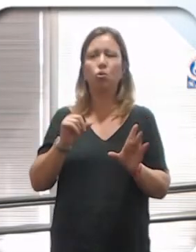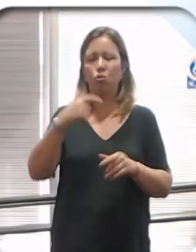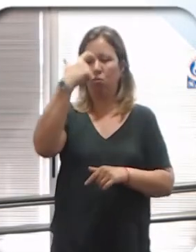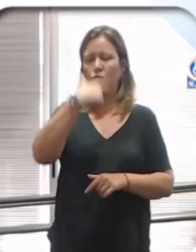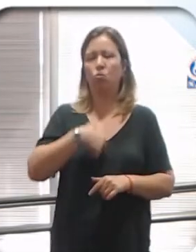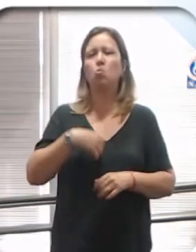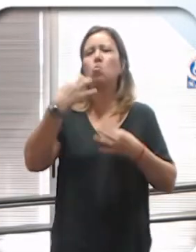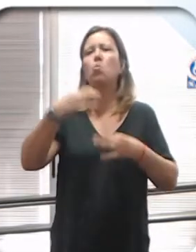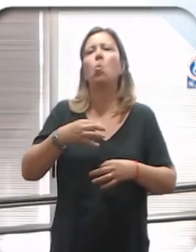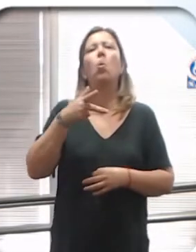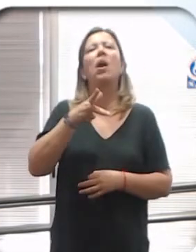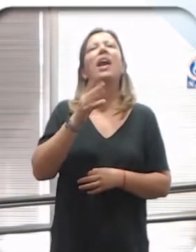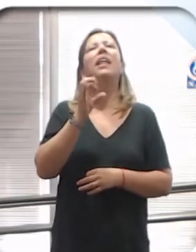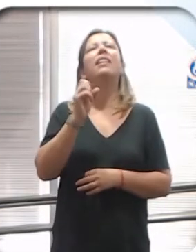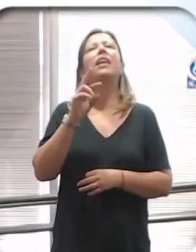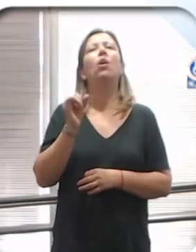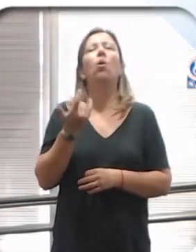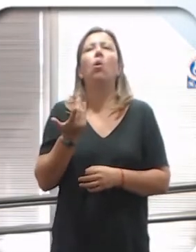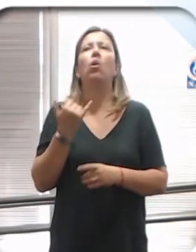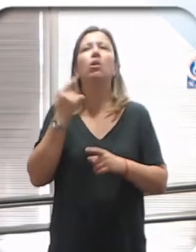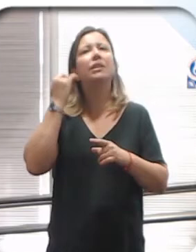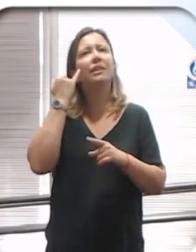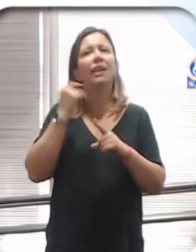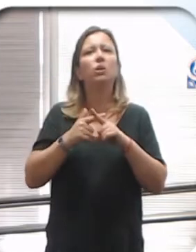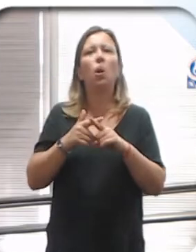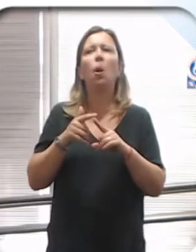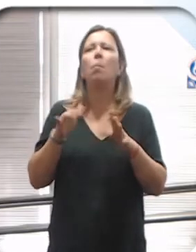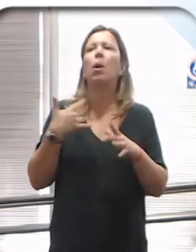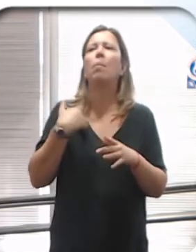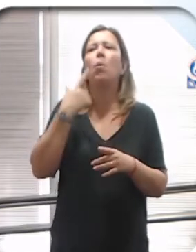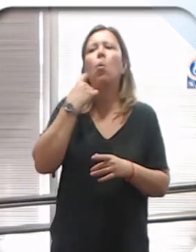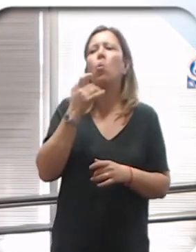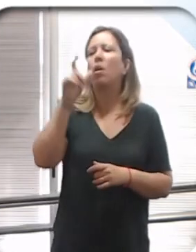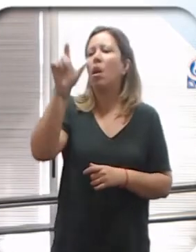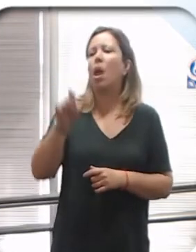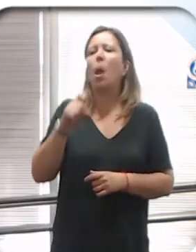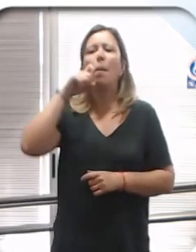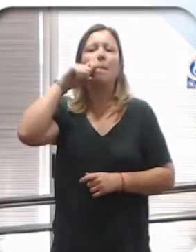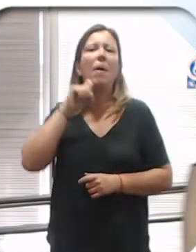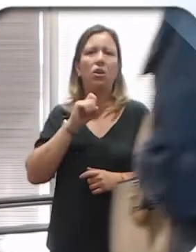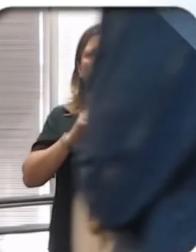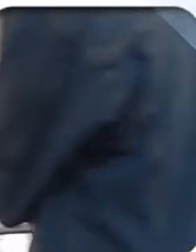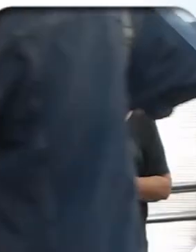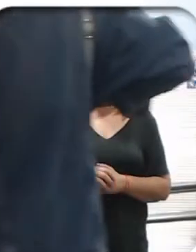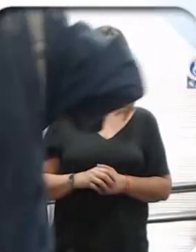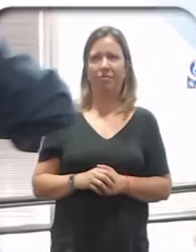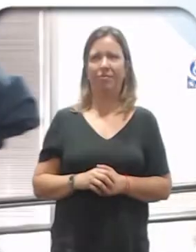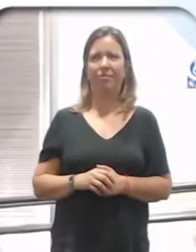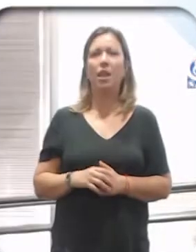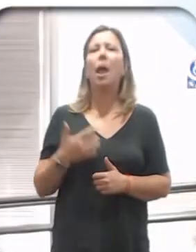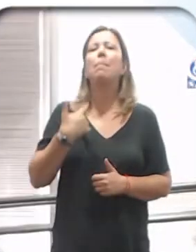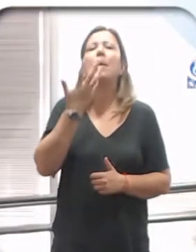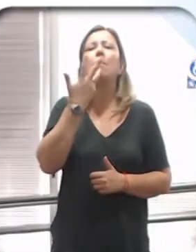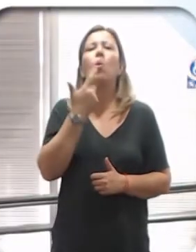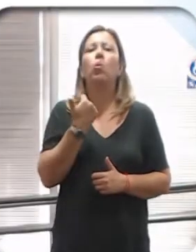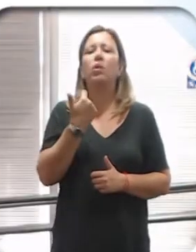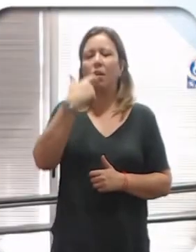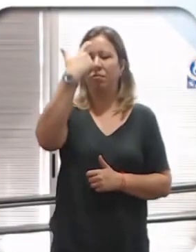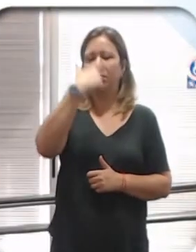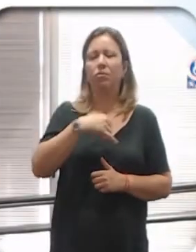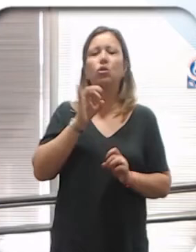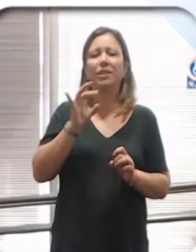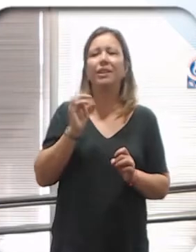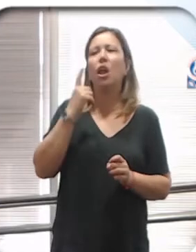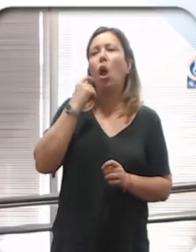me considero heterosexual porque a mí me guste el sexo macho, el varón. A mí me gusta el género